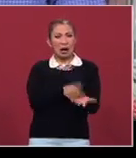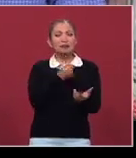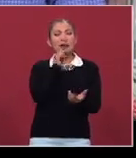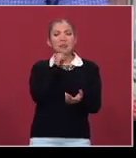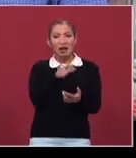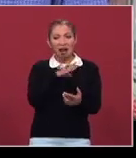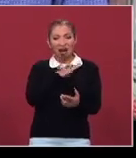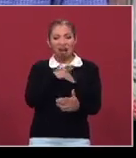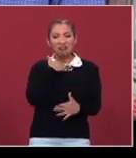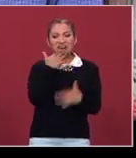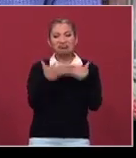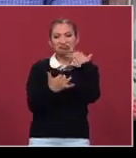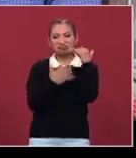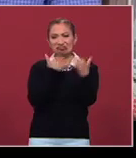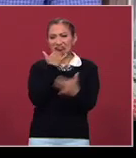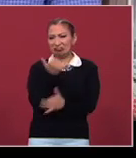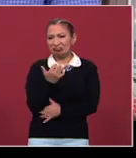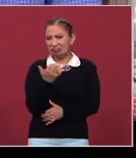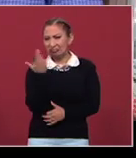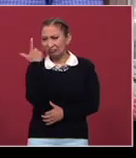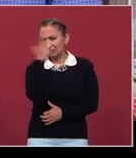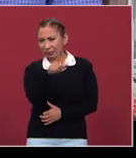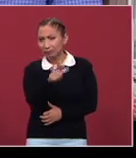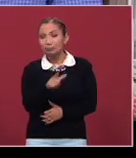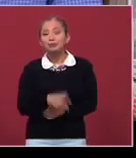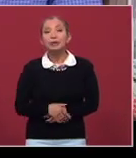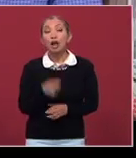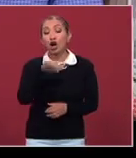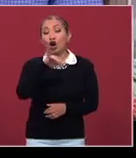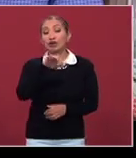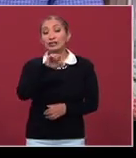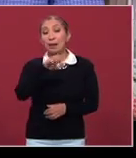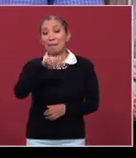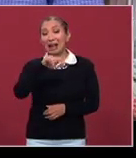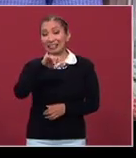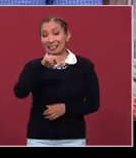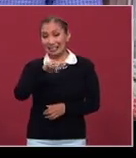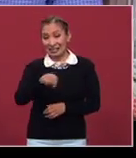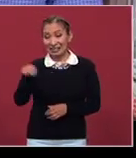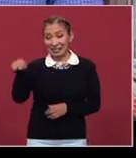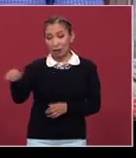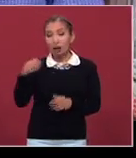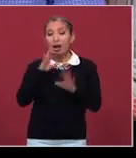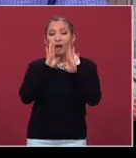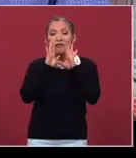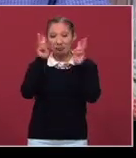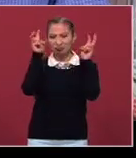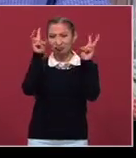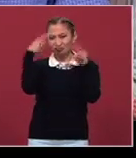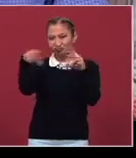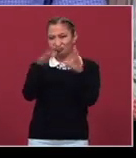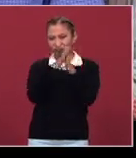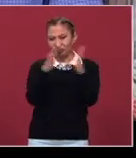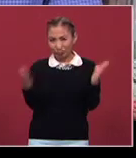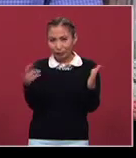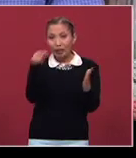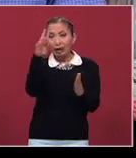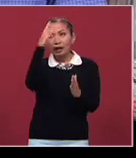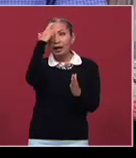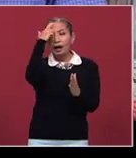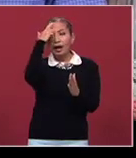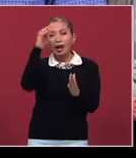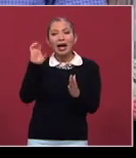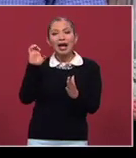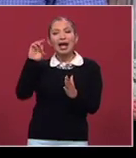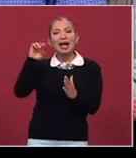son sacrilegados. Así es que José Martín García Campos en confesionario me hace recordar a Ernest